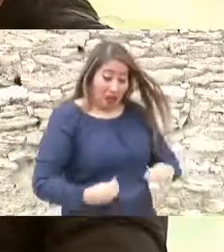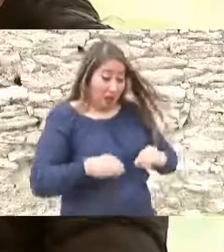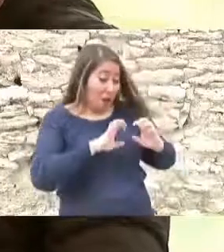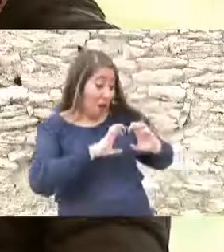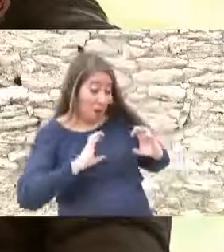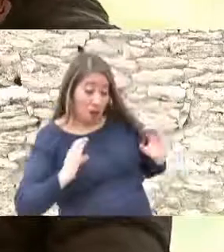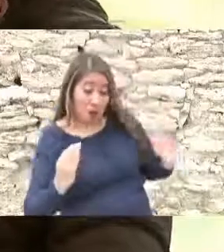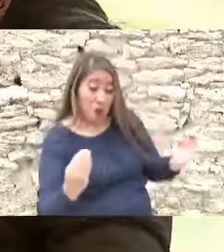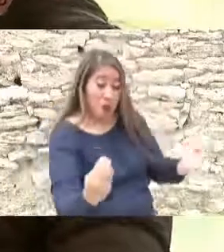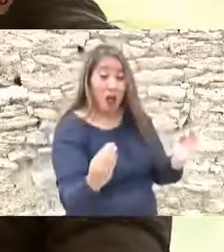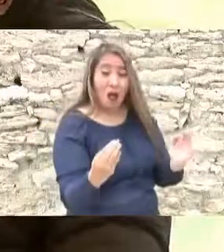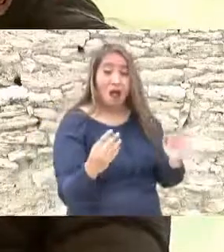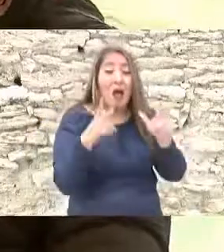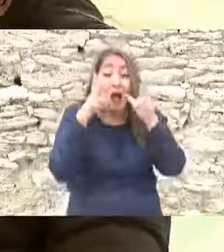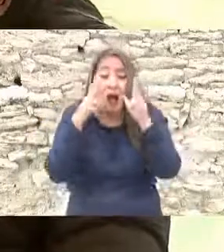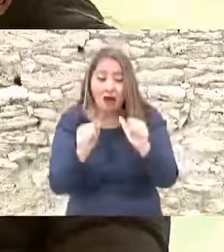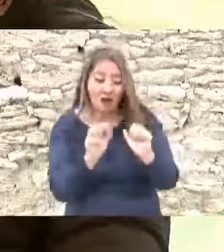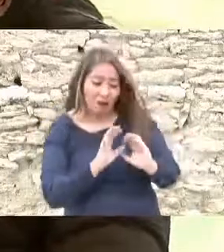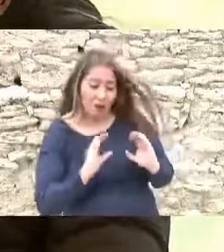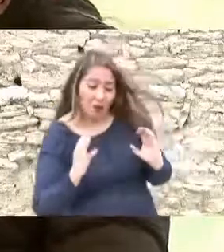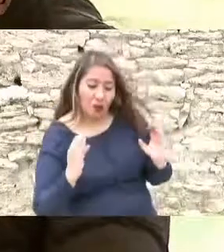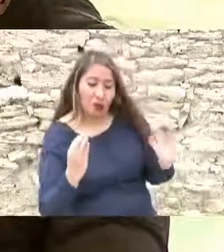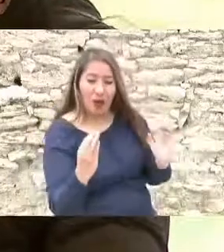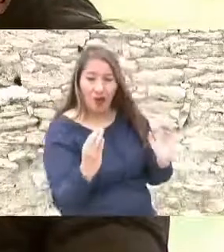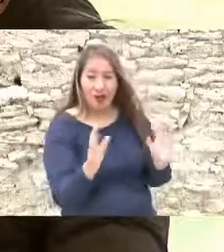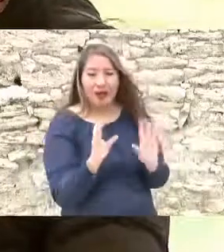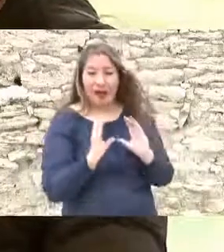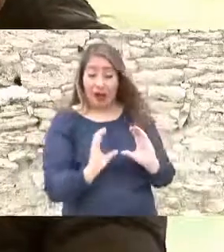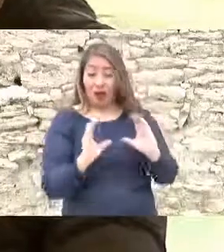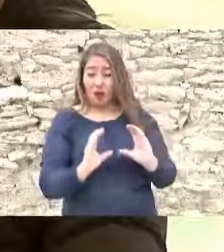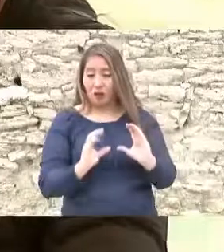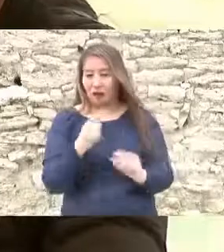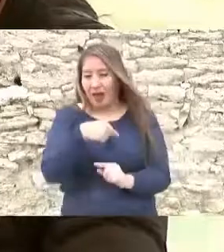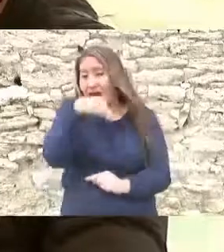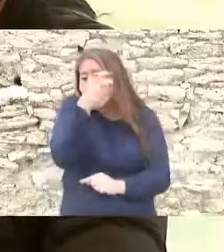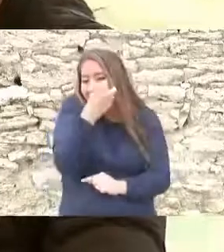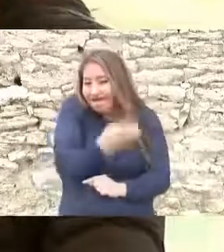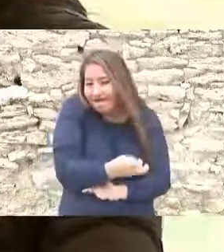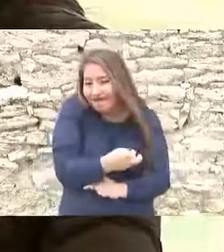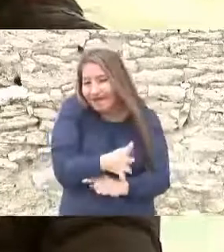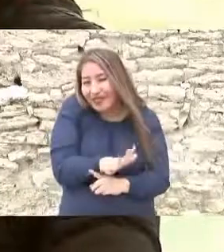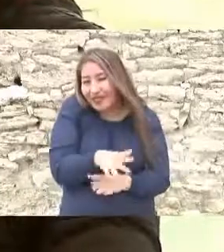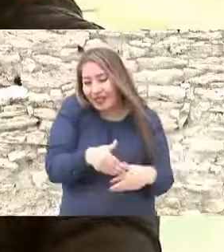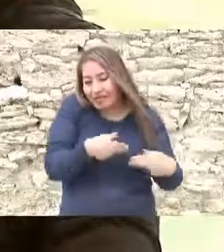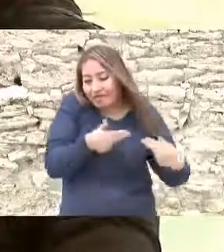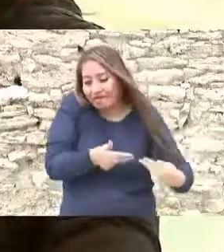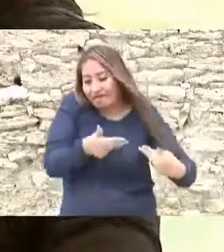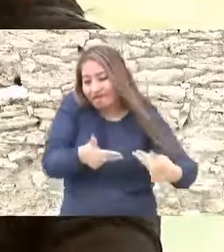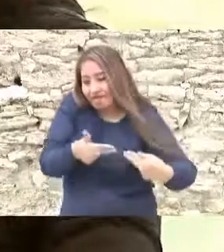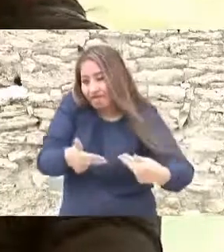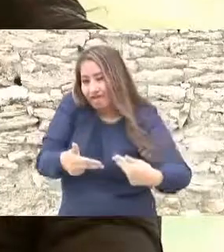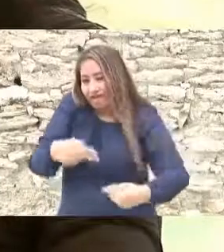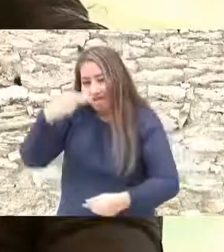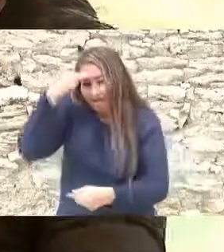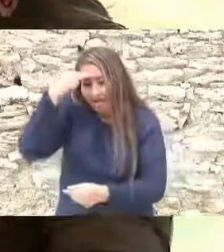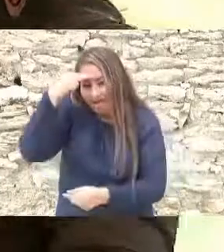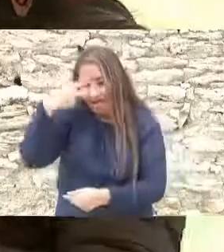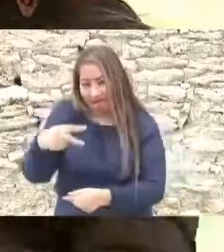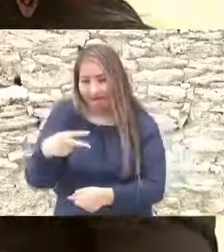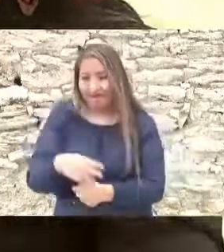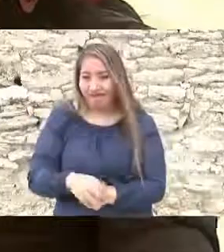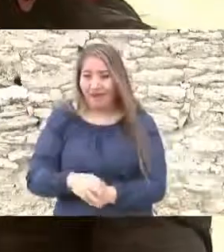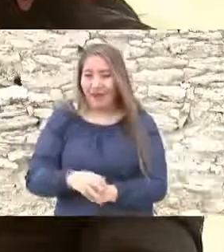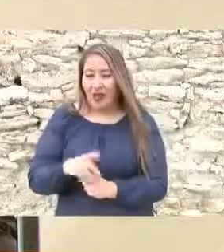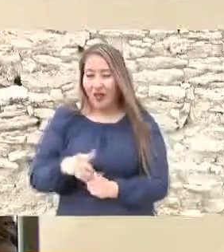rancherías, que están en las áreas naturales protegidas. Este es el gran legado que hace México al mundo.